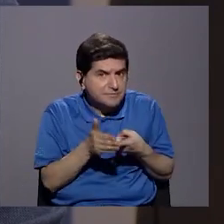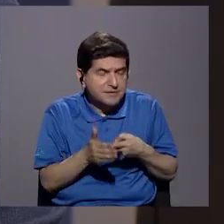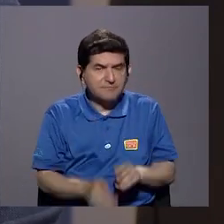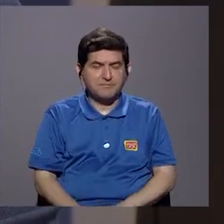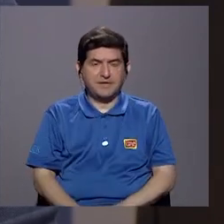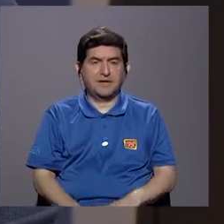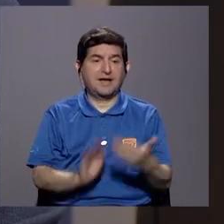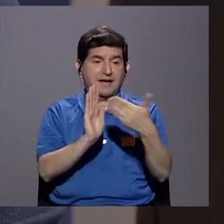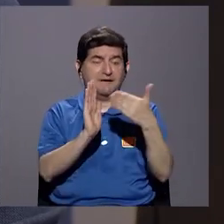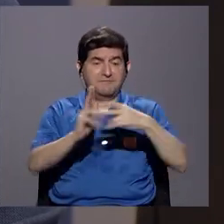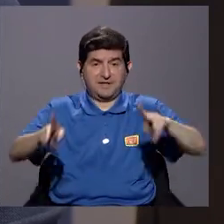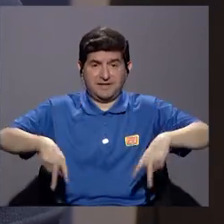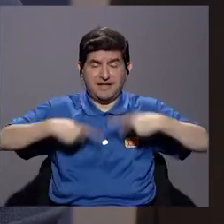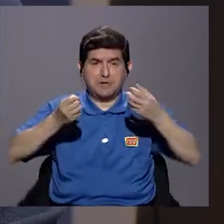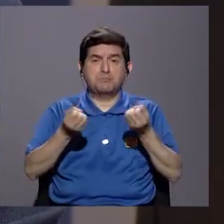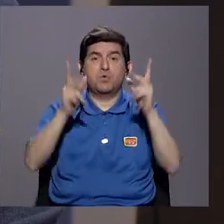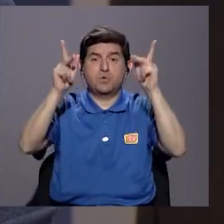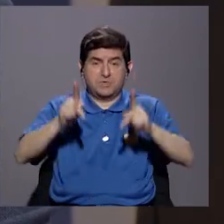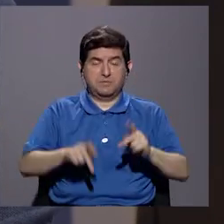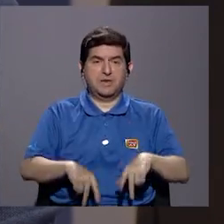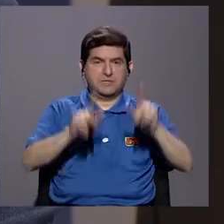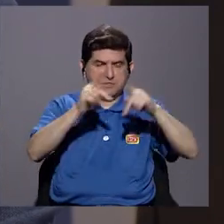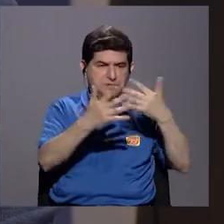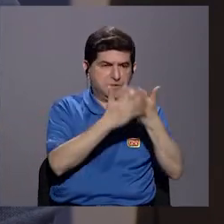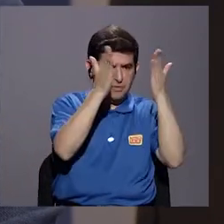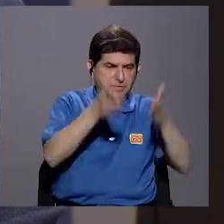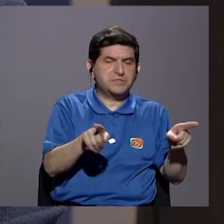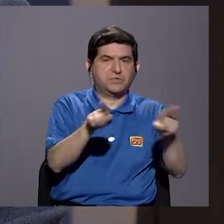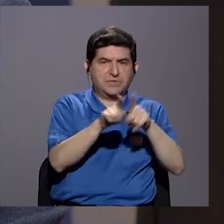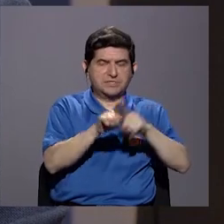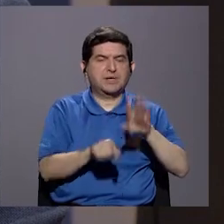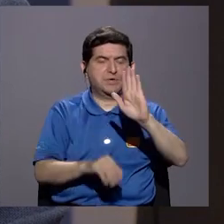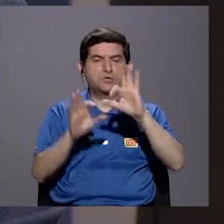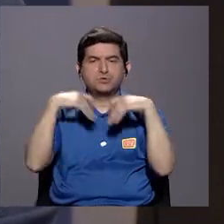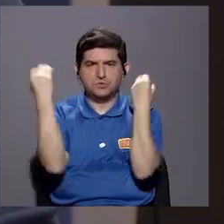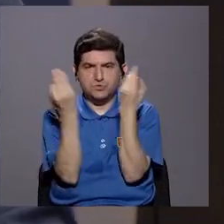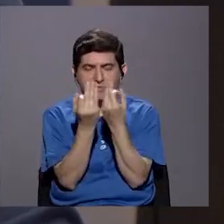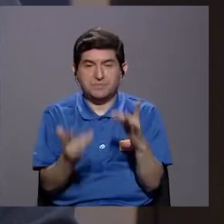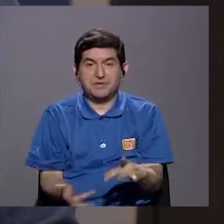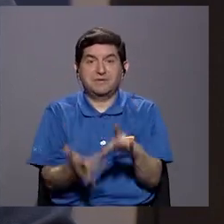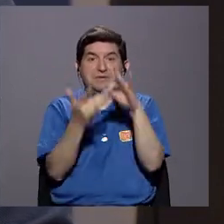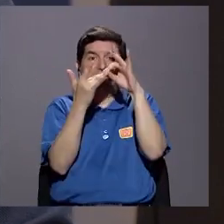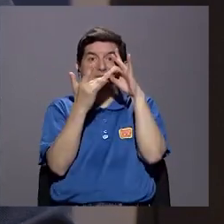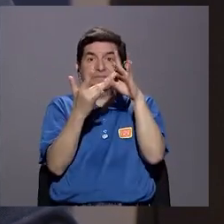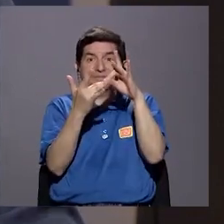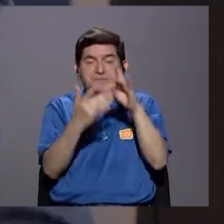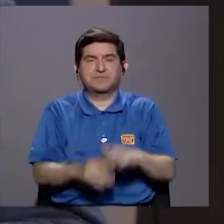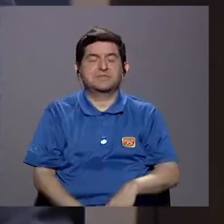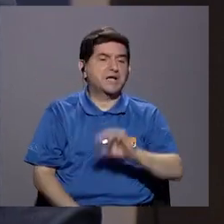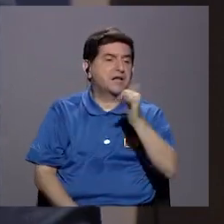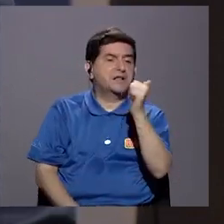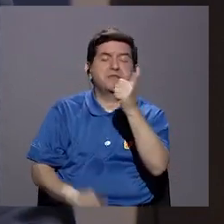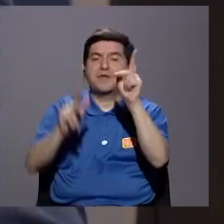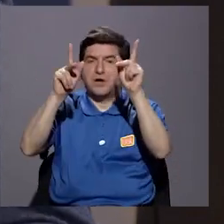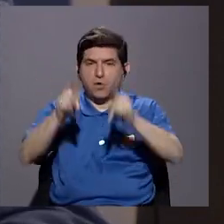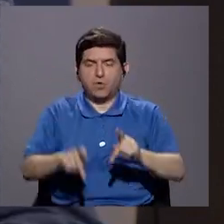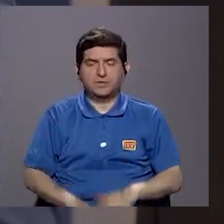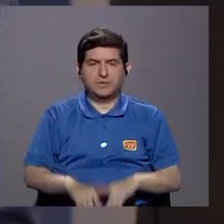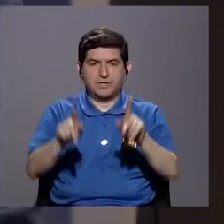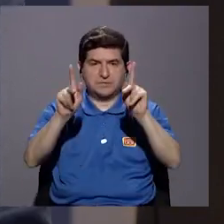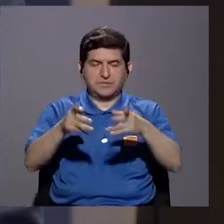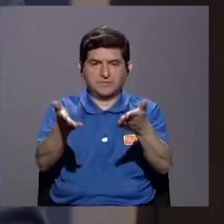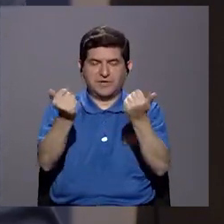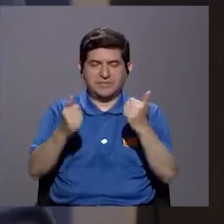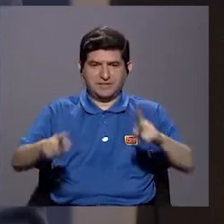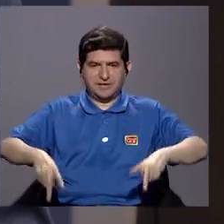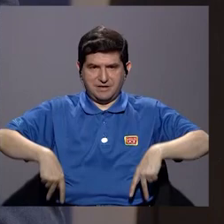tocar la vida de muchísimas personas. Bueno, no solamente las personas que están en las cárceles, sino también la de sus familias, pero sobre todo la de los demás, la de